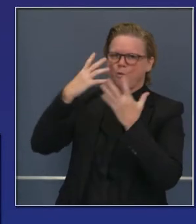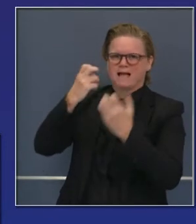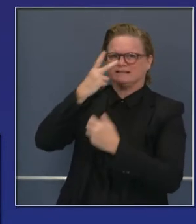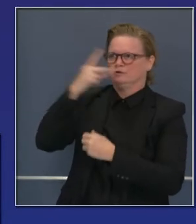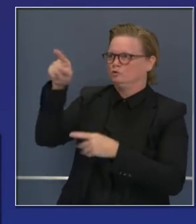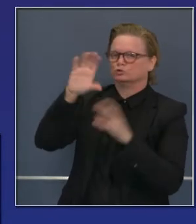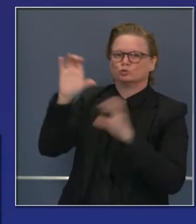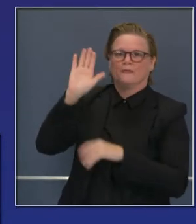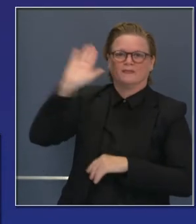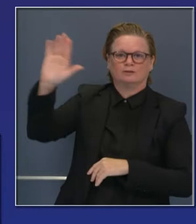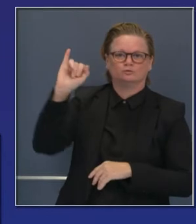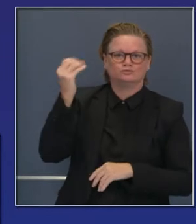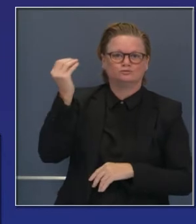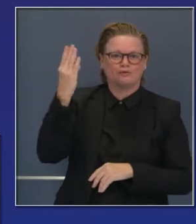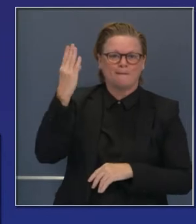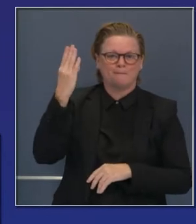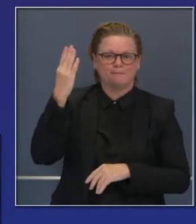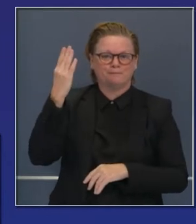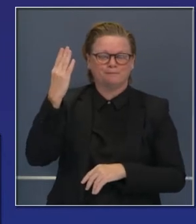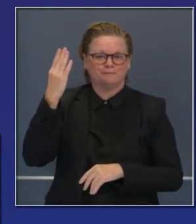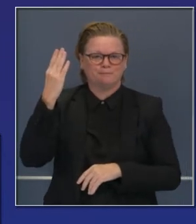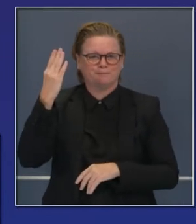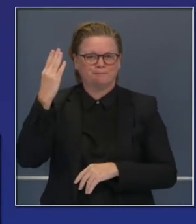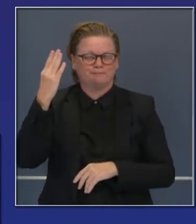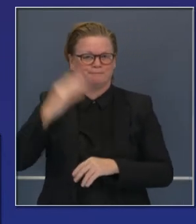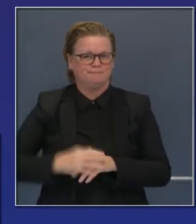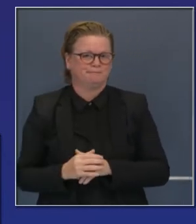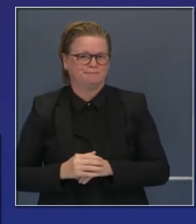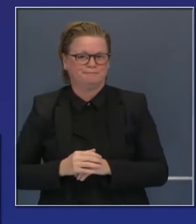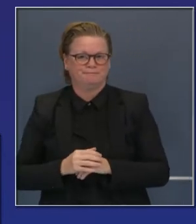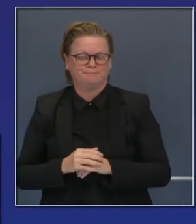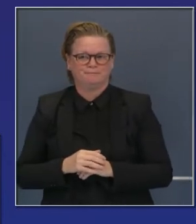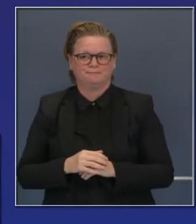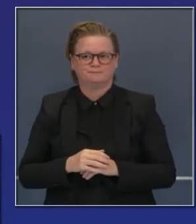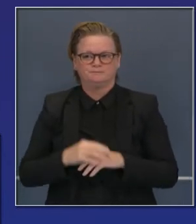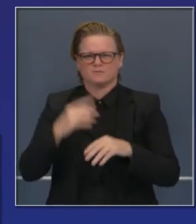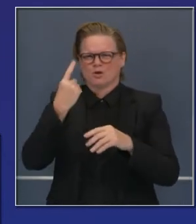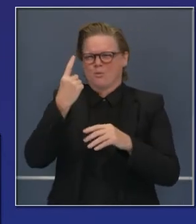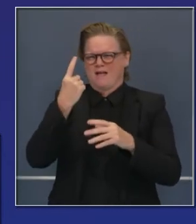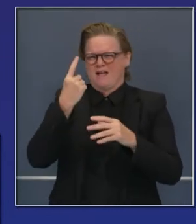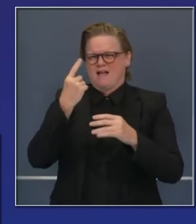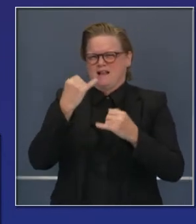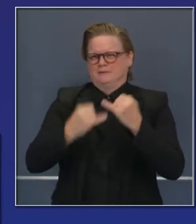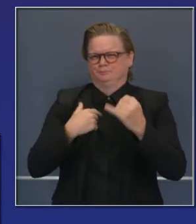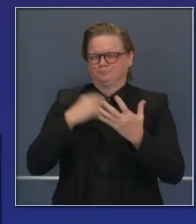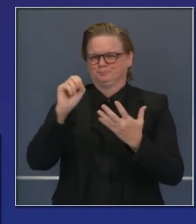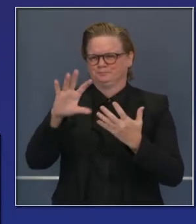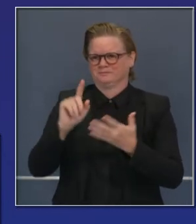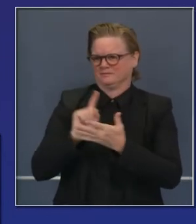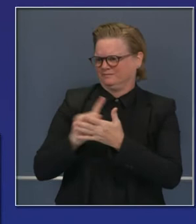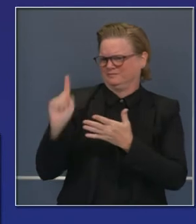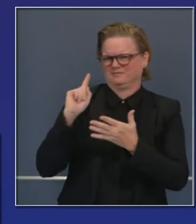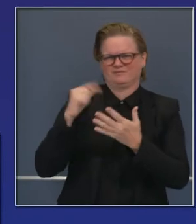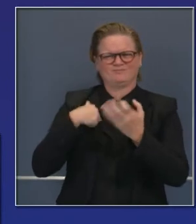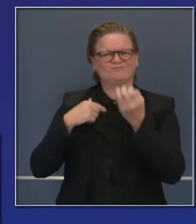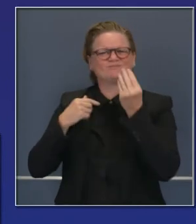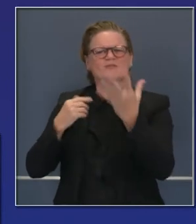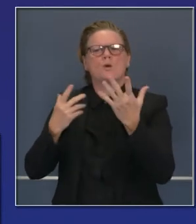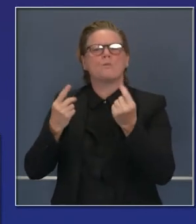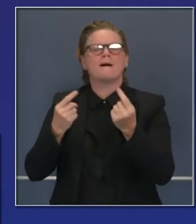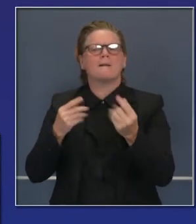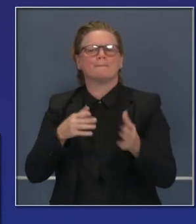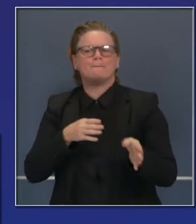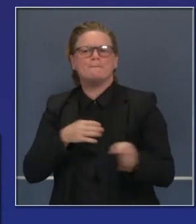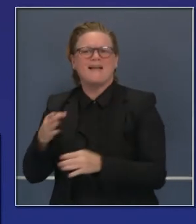nivel federal. Y hablando de acción, y vamos a cerrar con esto, seguiremos con las preguntas en un momento. La semana